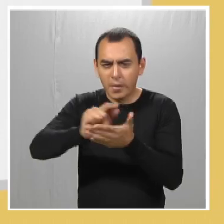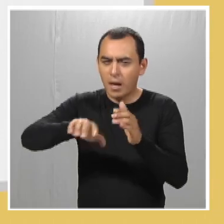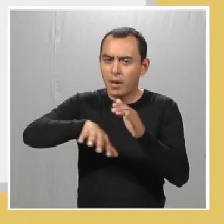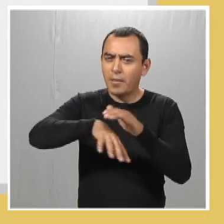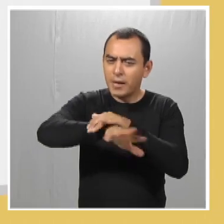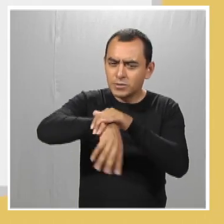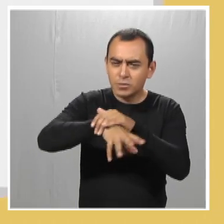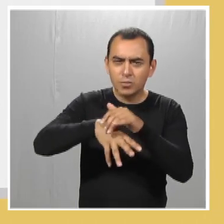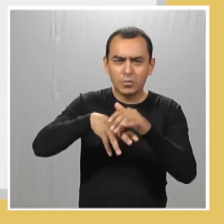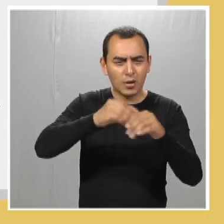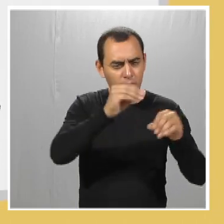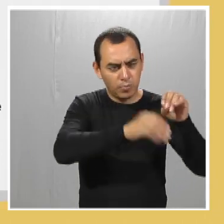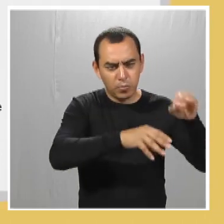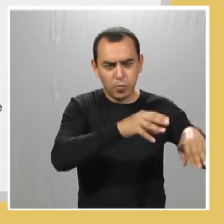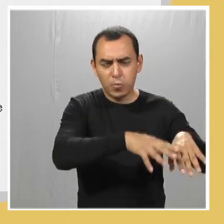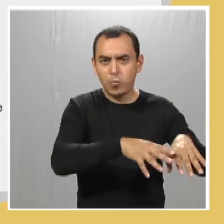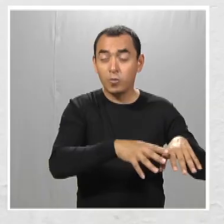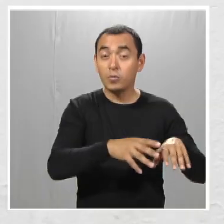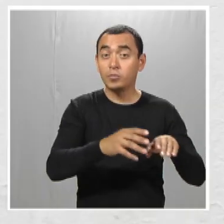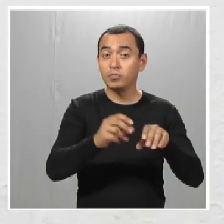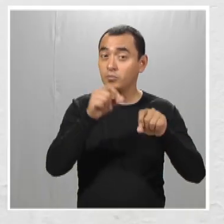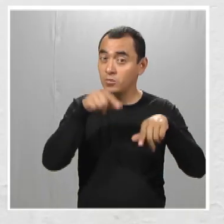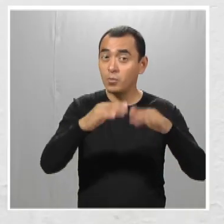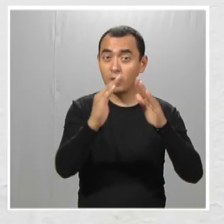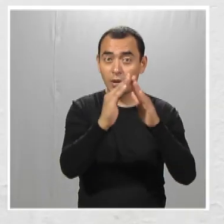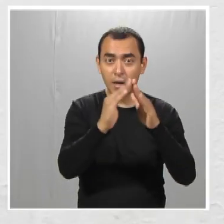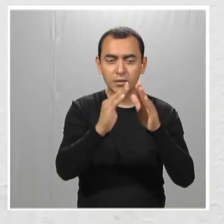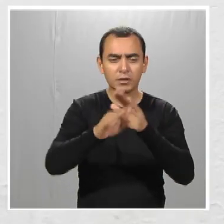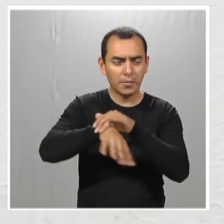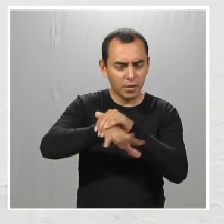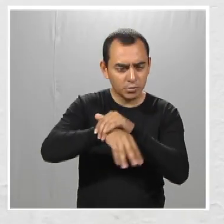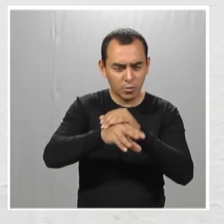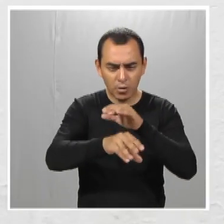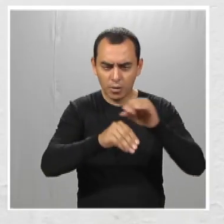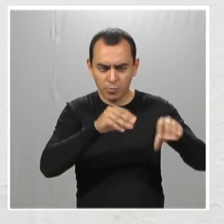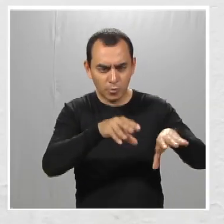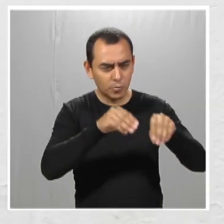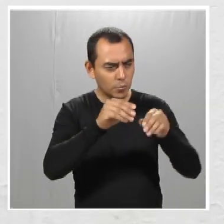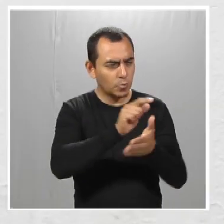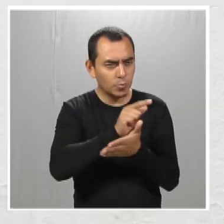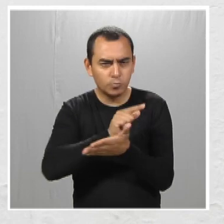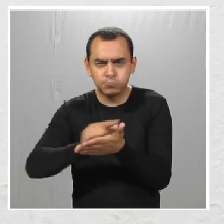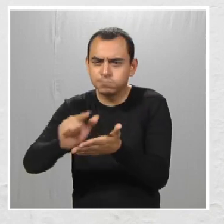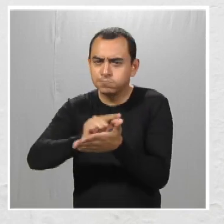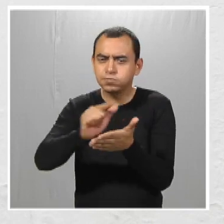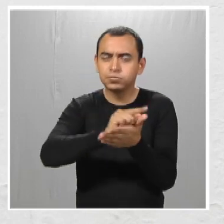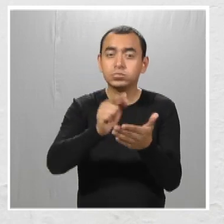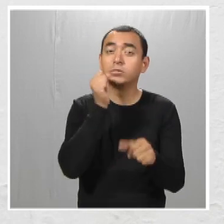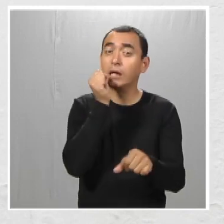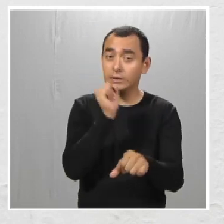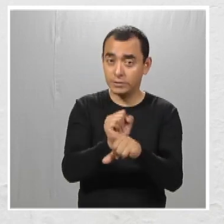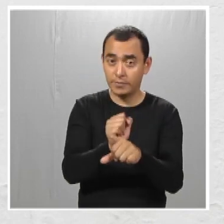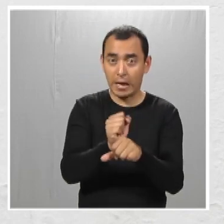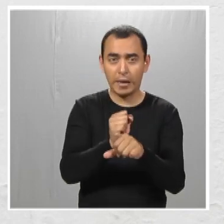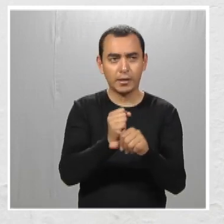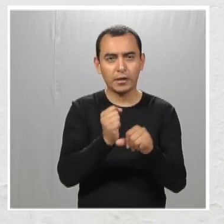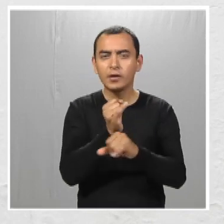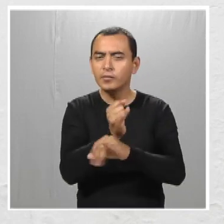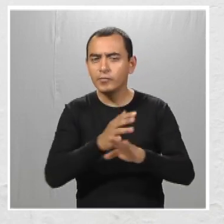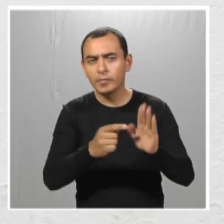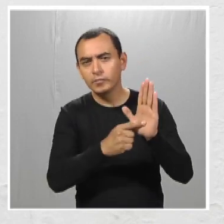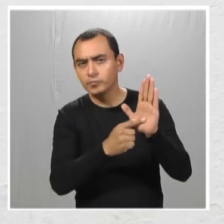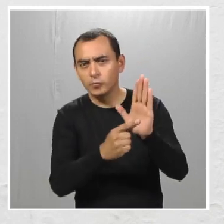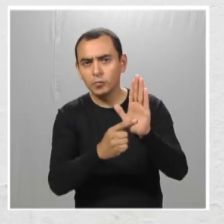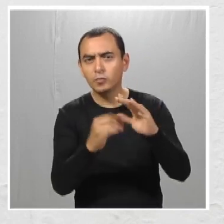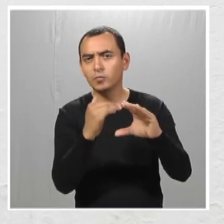pues, estamos también teniendo proyectos en casa de recolección de basura. Y, pues, cada semana mandamos